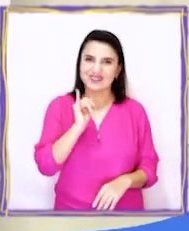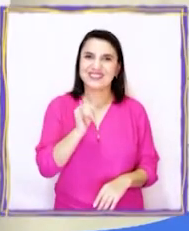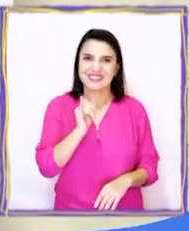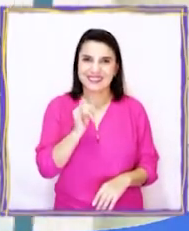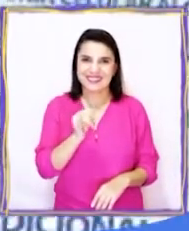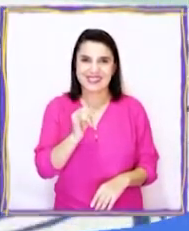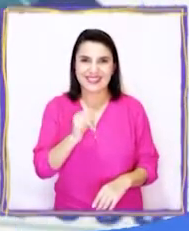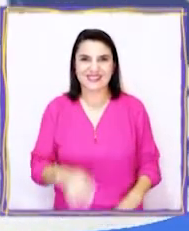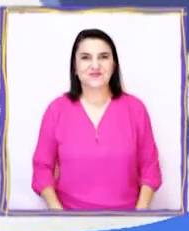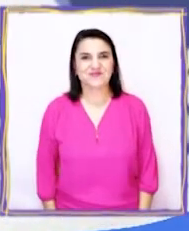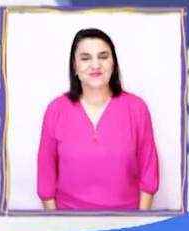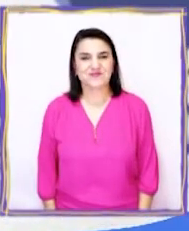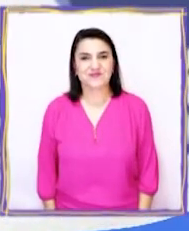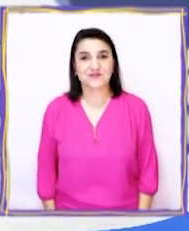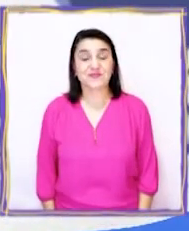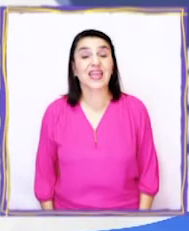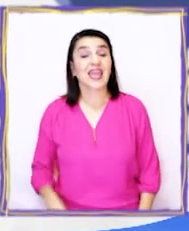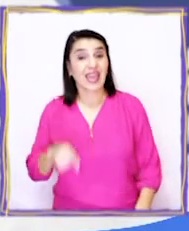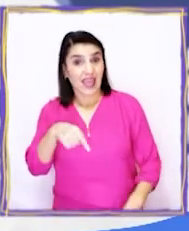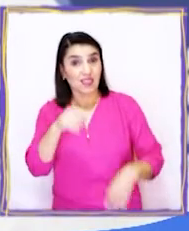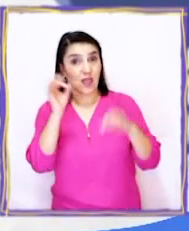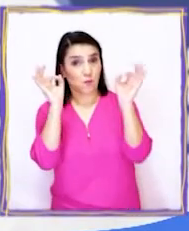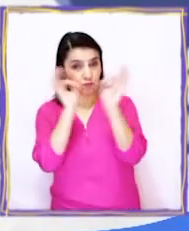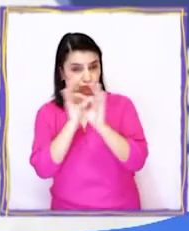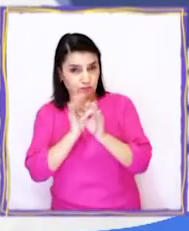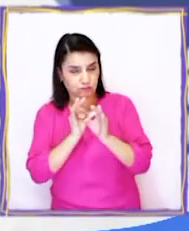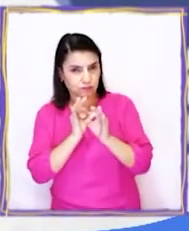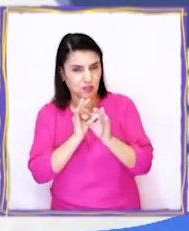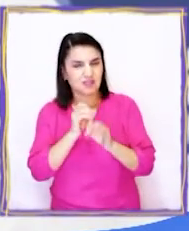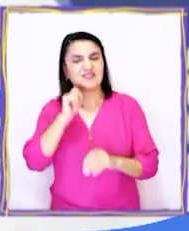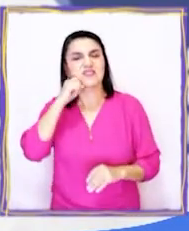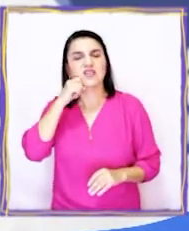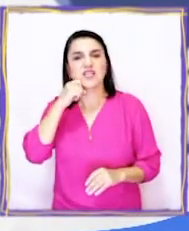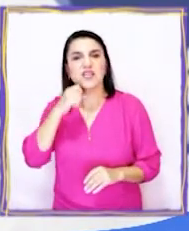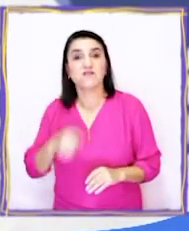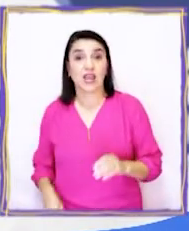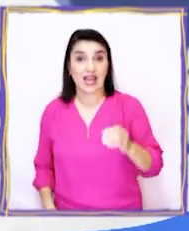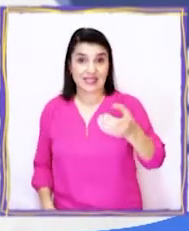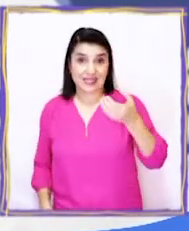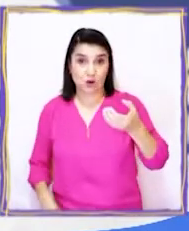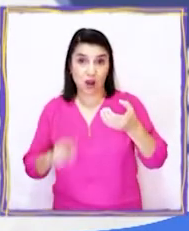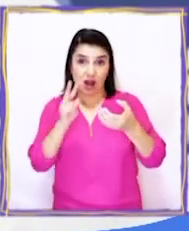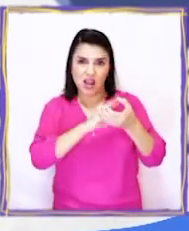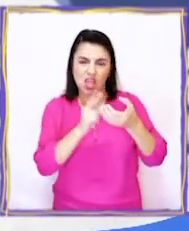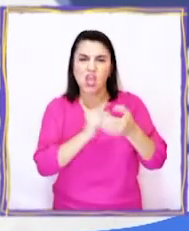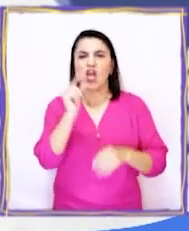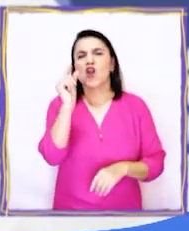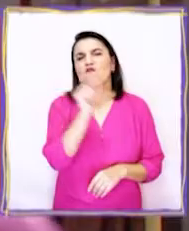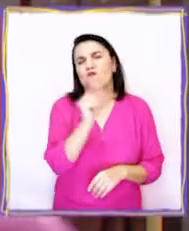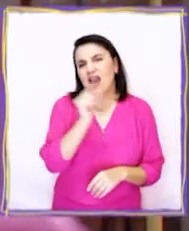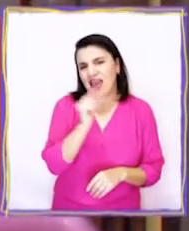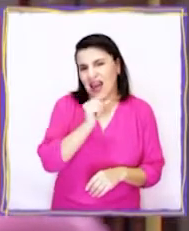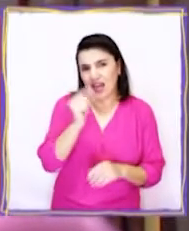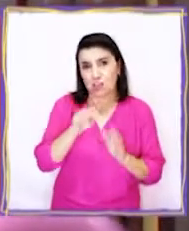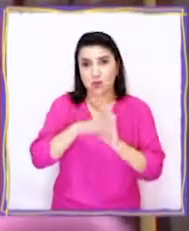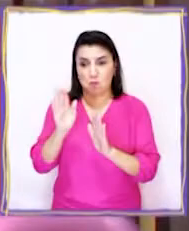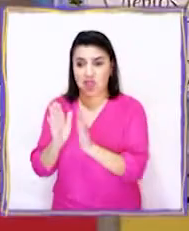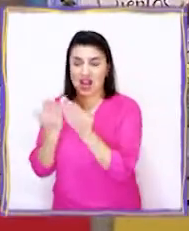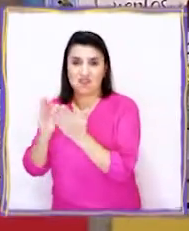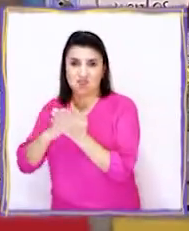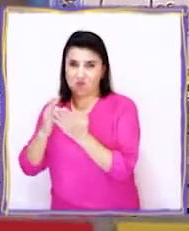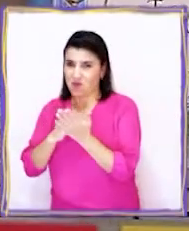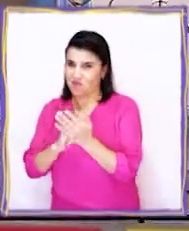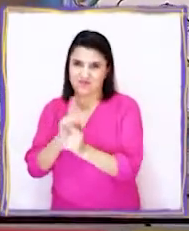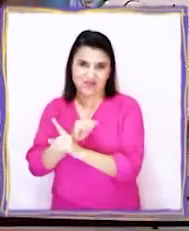¡Exacto! ¡Ahí! Este argumento dice que es más barato leer en el celular que usando el